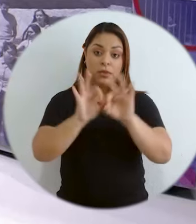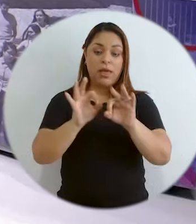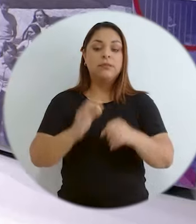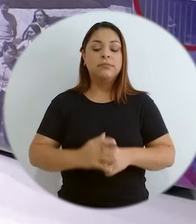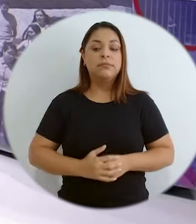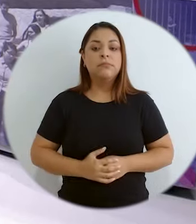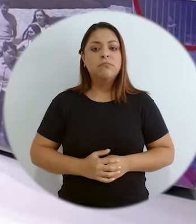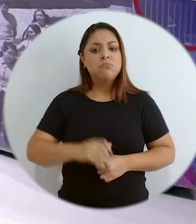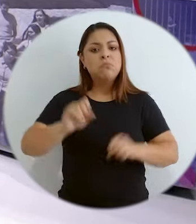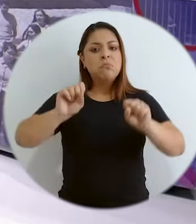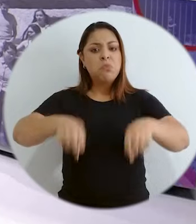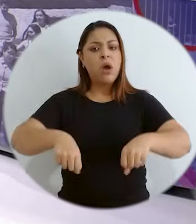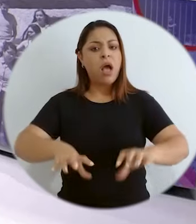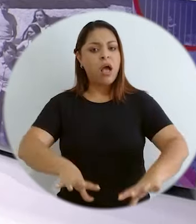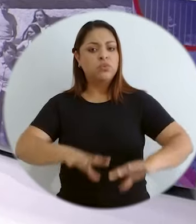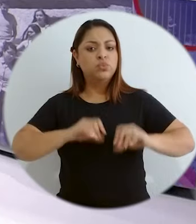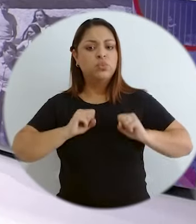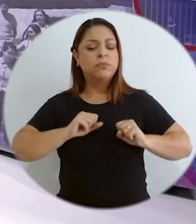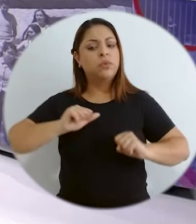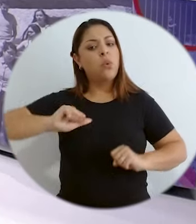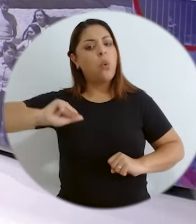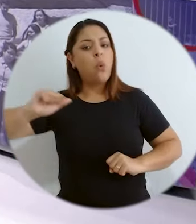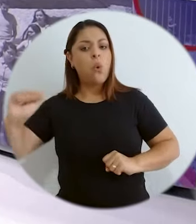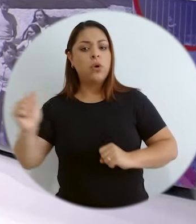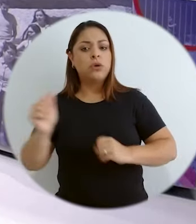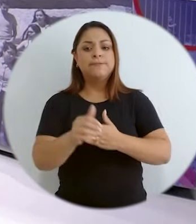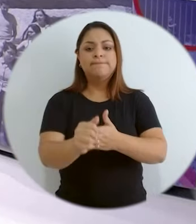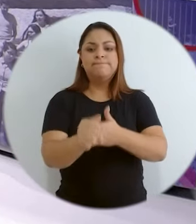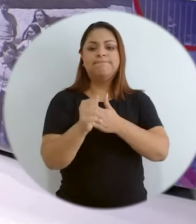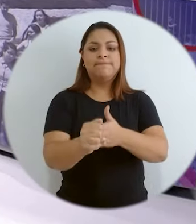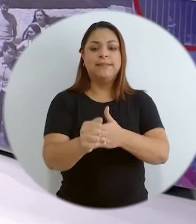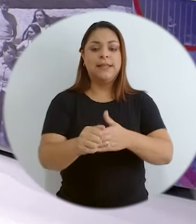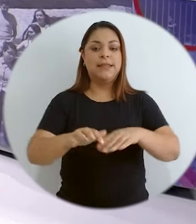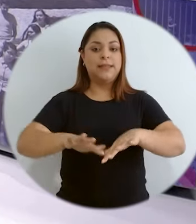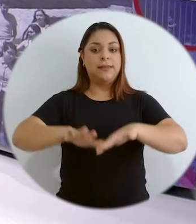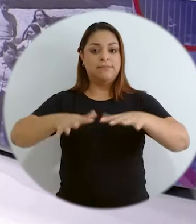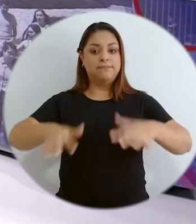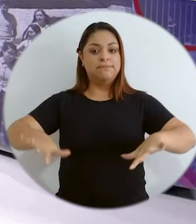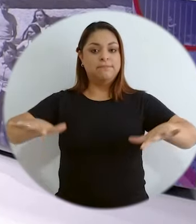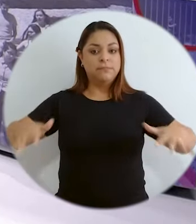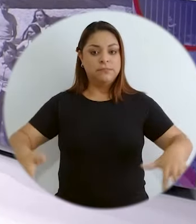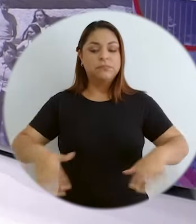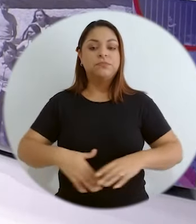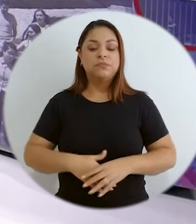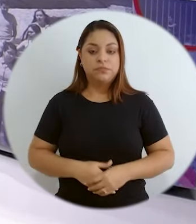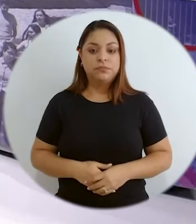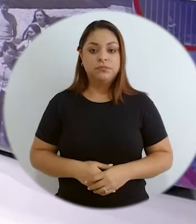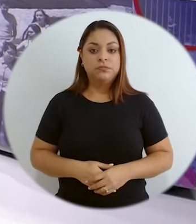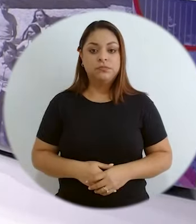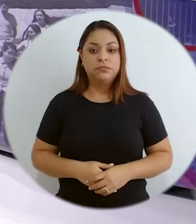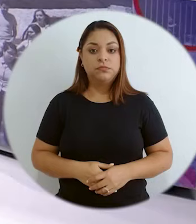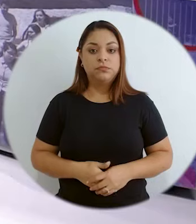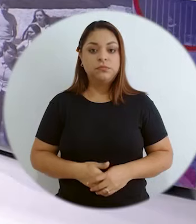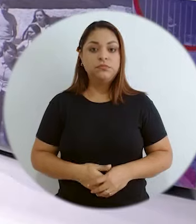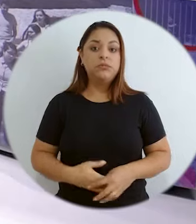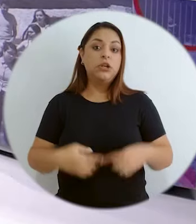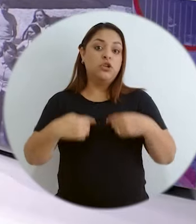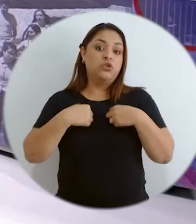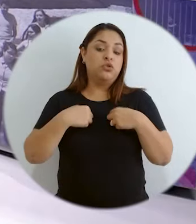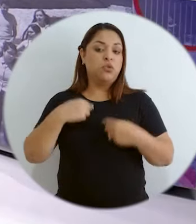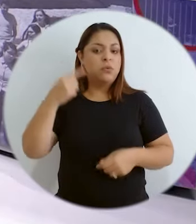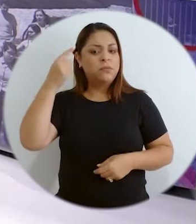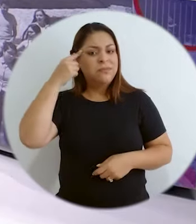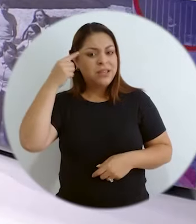liderazgo importante pueden asumir otro liderazgo en el tema marino, y